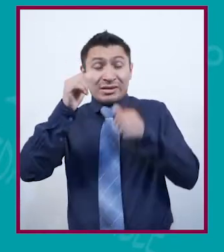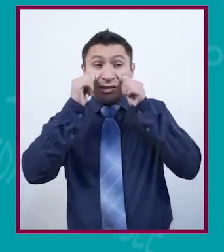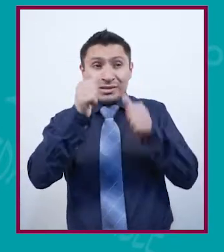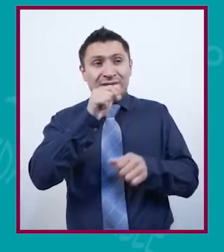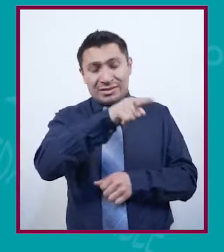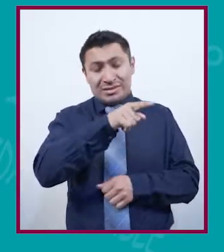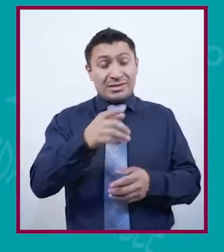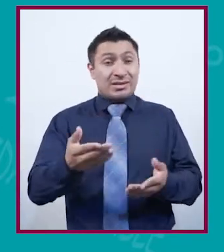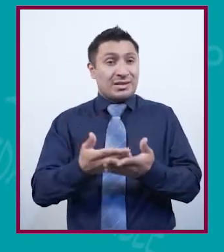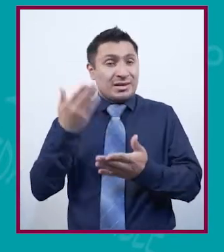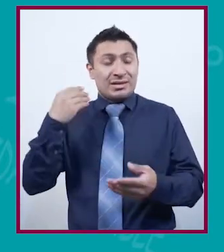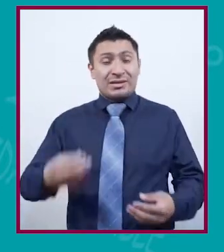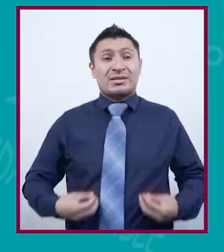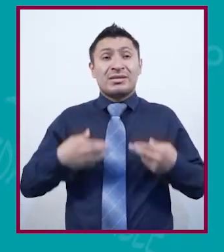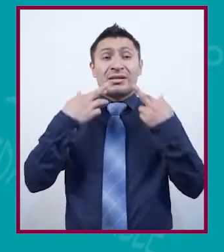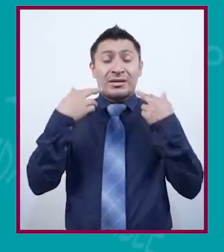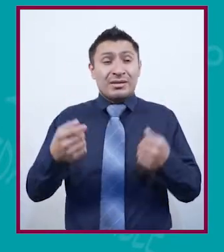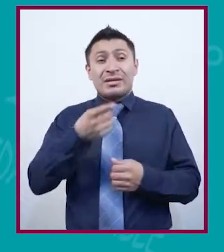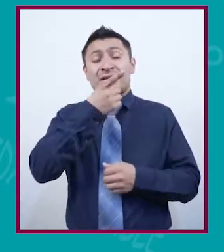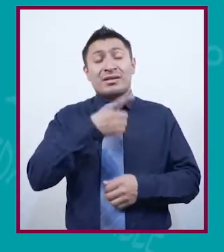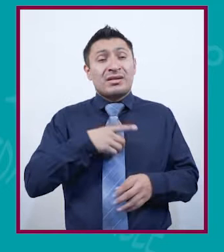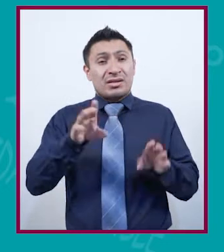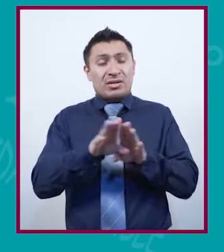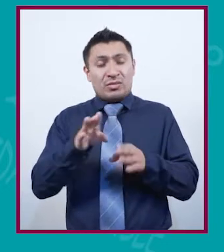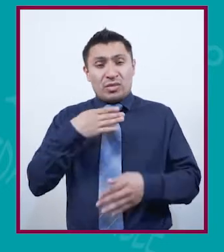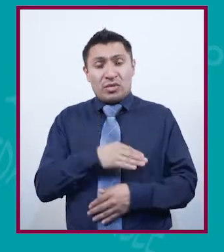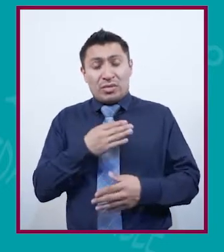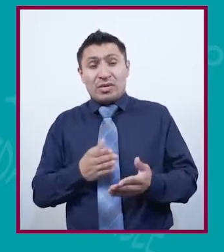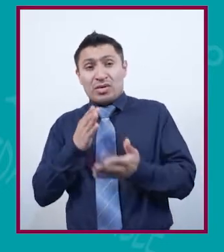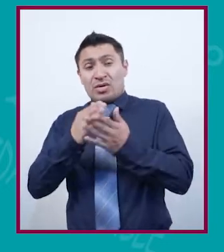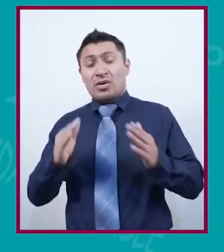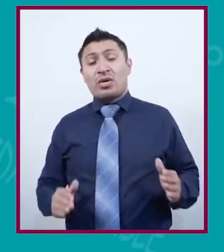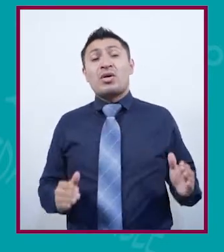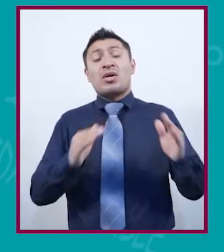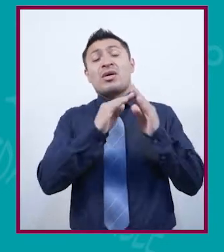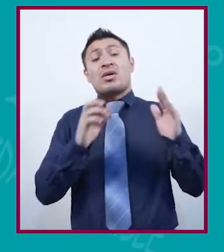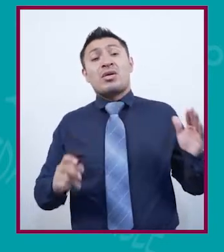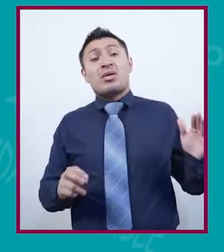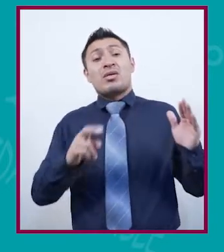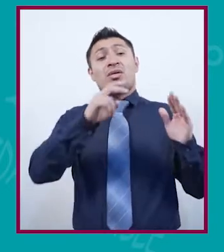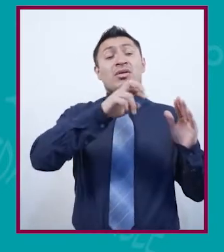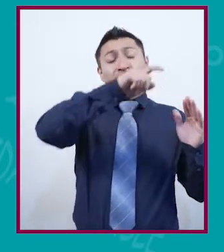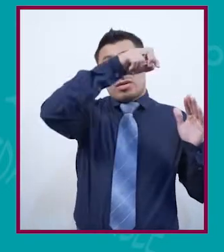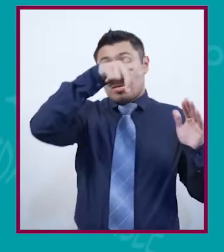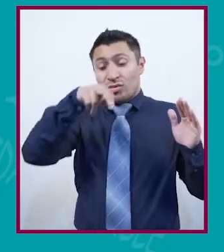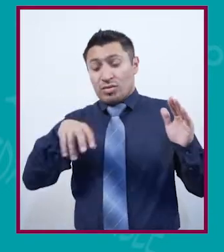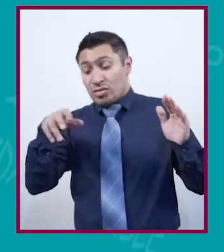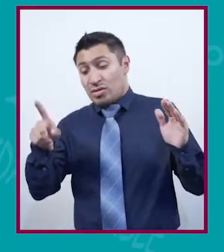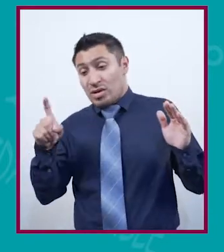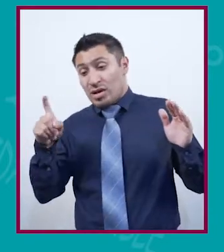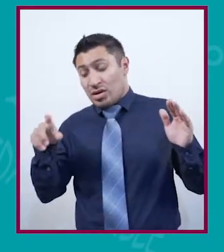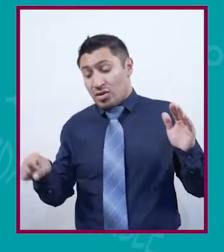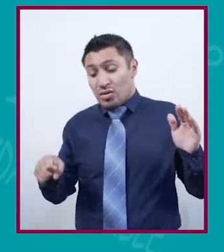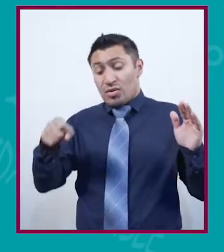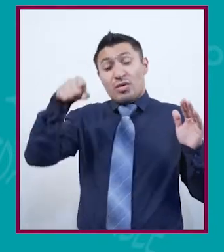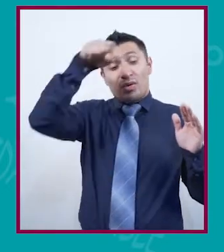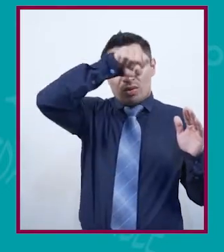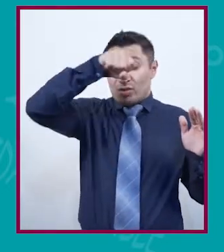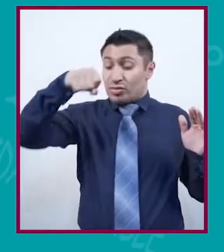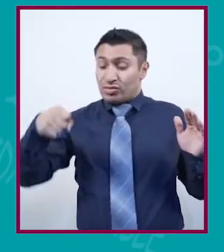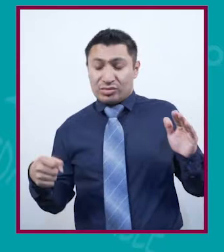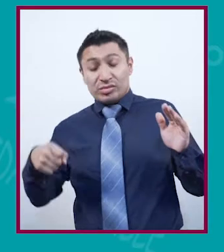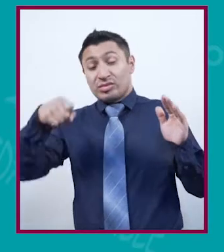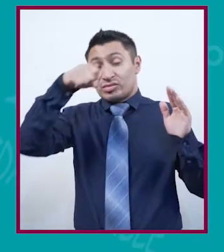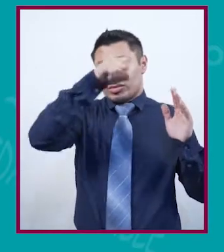era niña, vivía en un ranch, me decía que para tener que ir al baño tenía que subir un cerro y lo tenía que bajar. Para agarrar agua tenía que bajar un